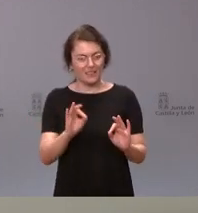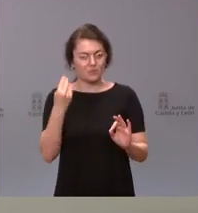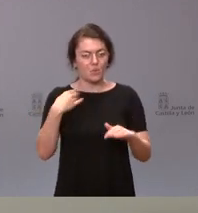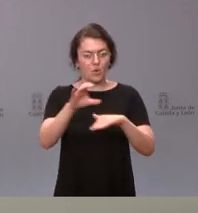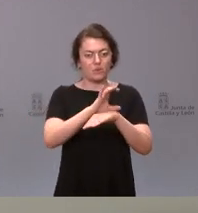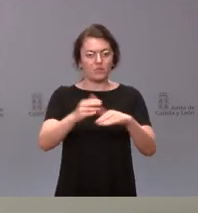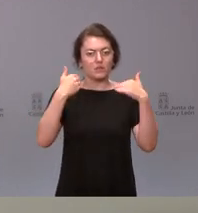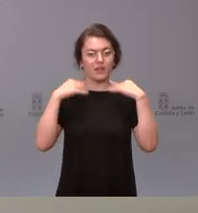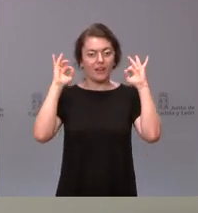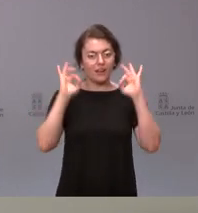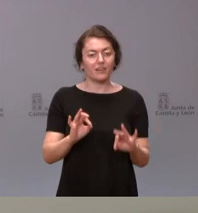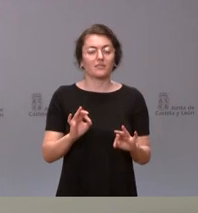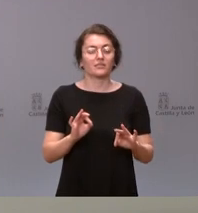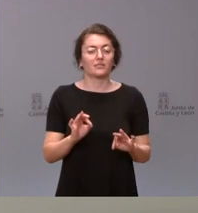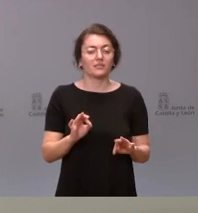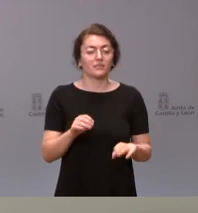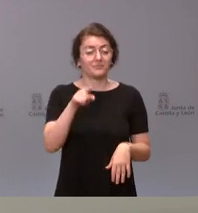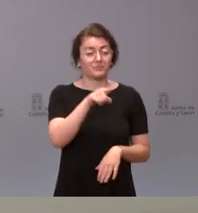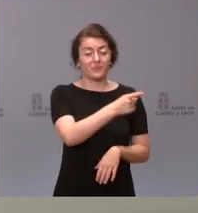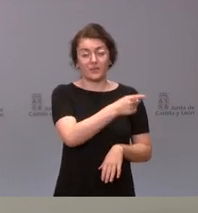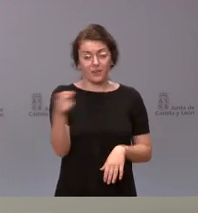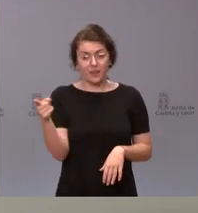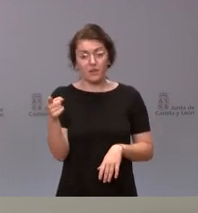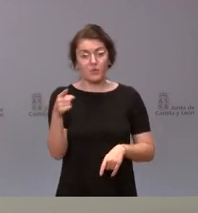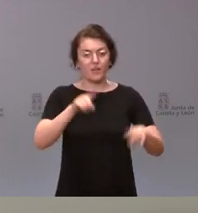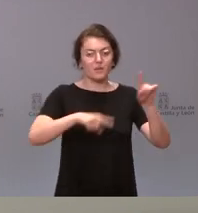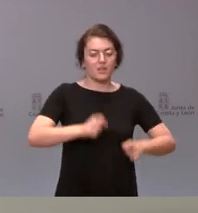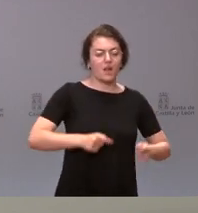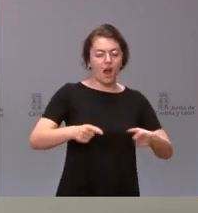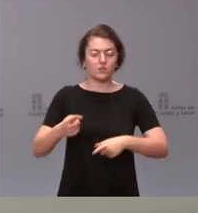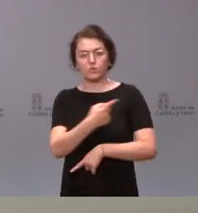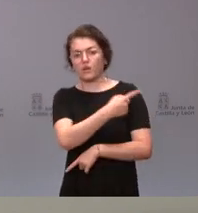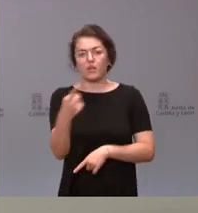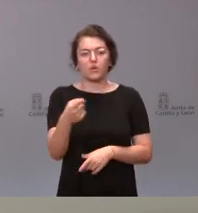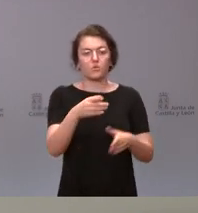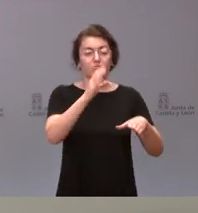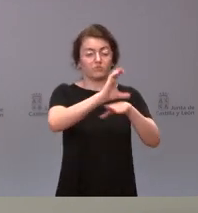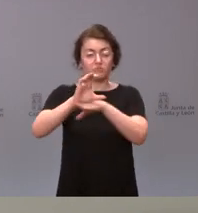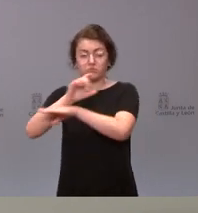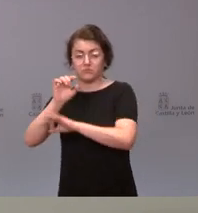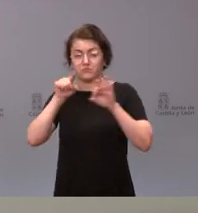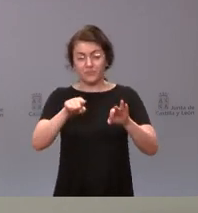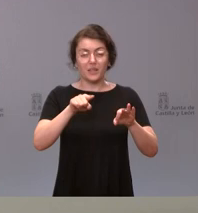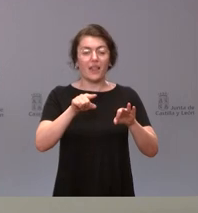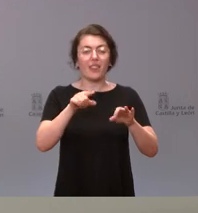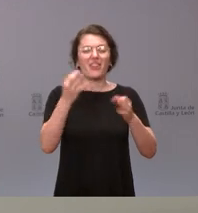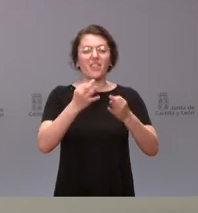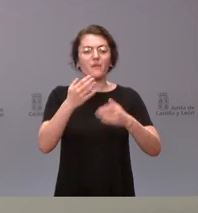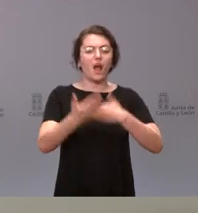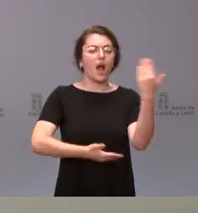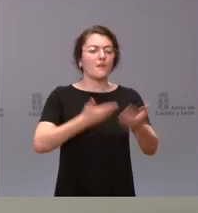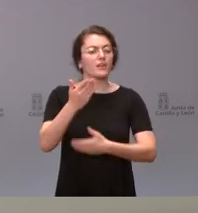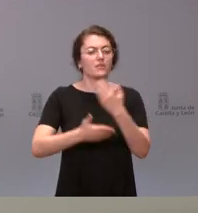corresponde a las consejerías competentes en cada uno de los ámbitos de gasto ir avanzando en los trabajos de esa evaluación y